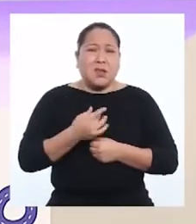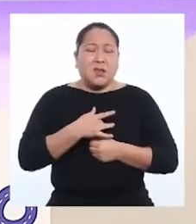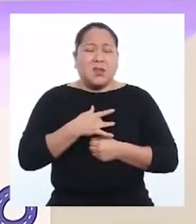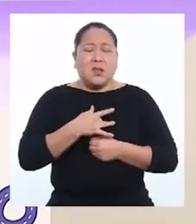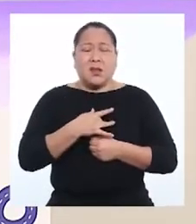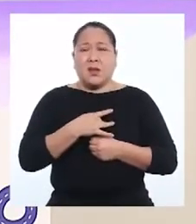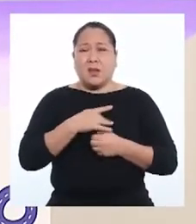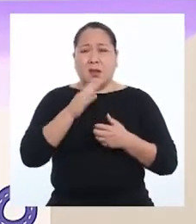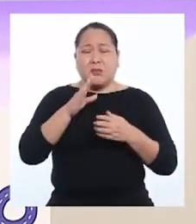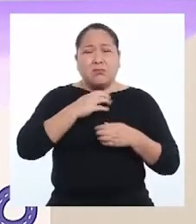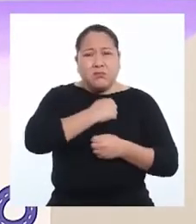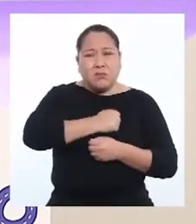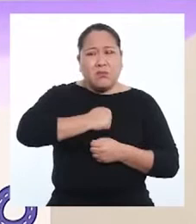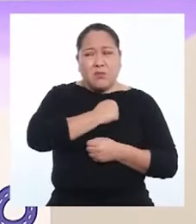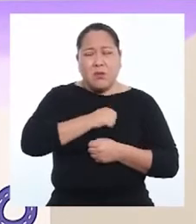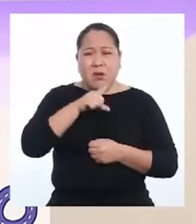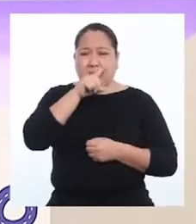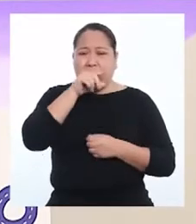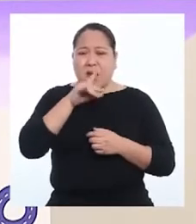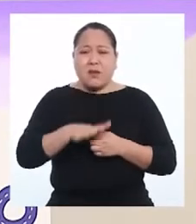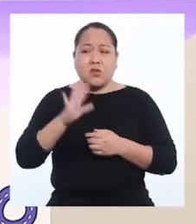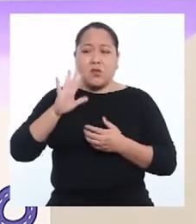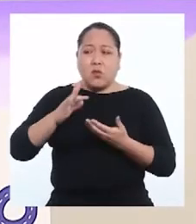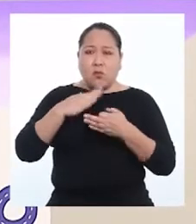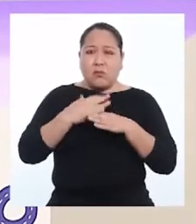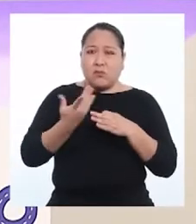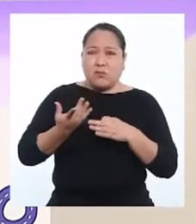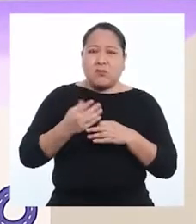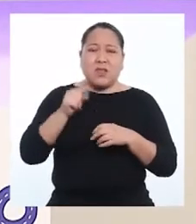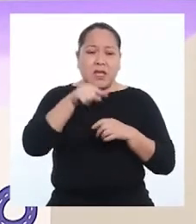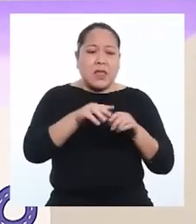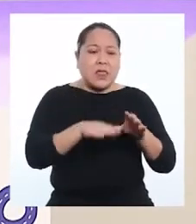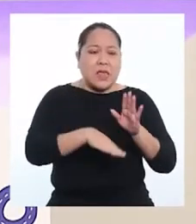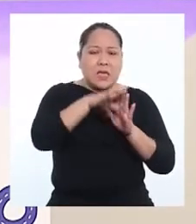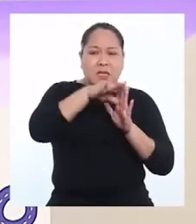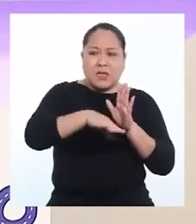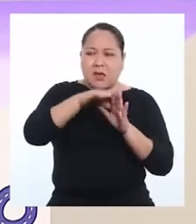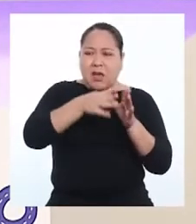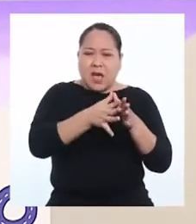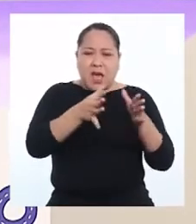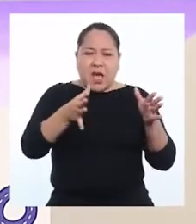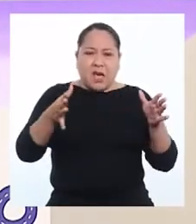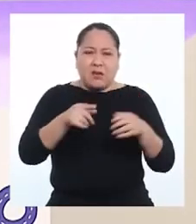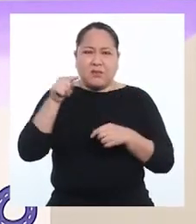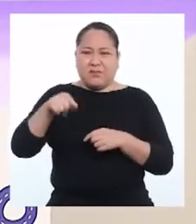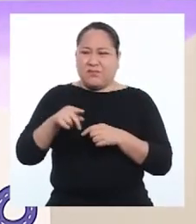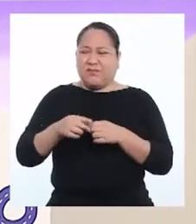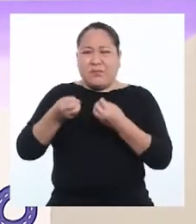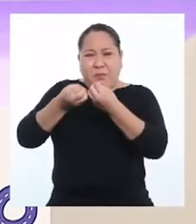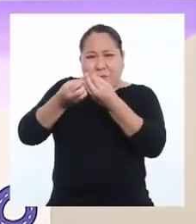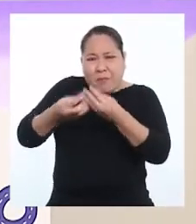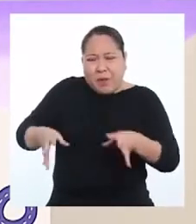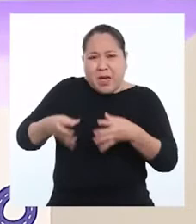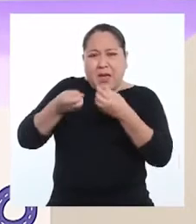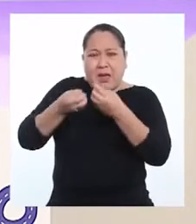pobres aves. El crecimiento urbano y sus vías de comunicación se han venido desarrollando a costa de los espacios naturales con la consiguiente